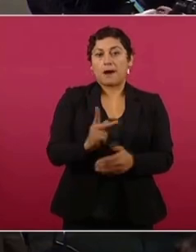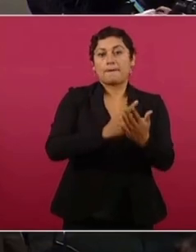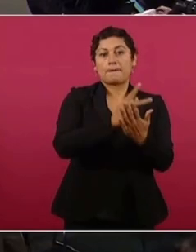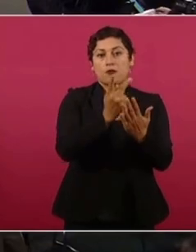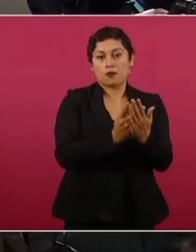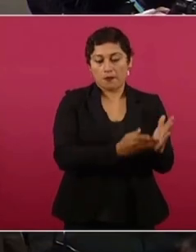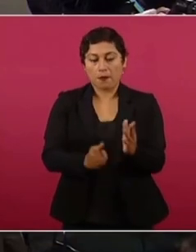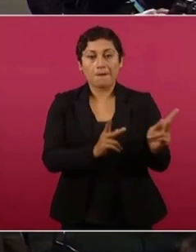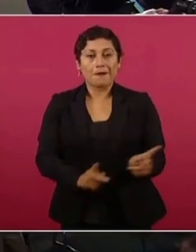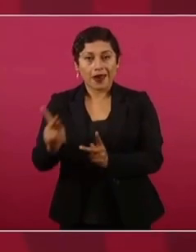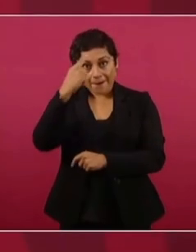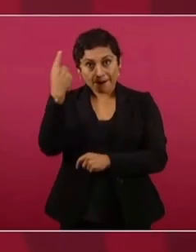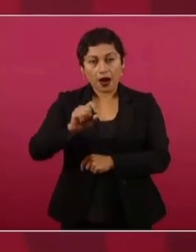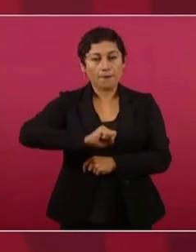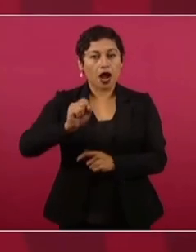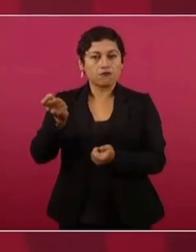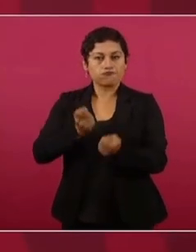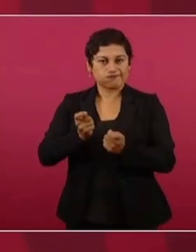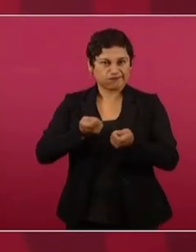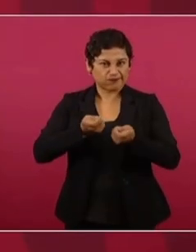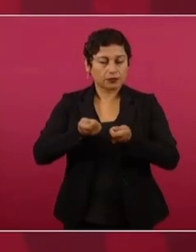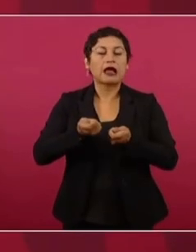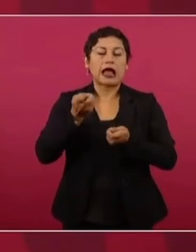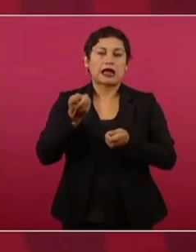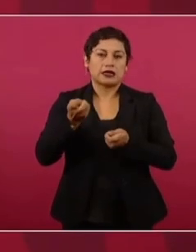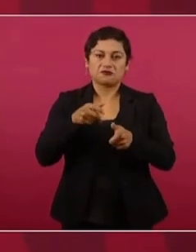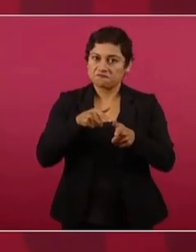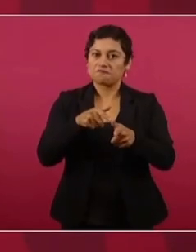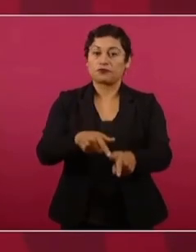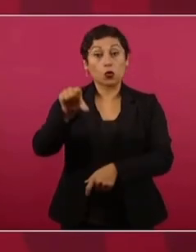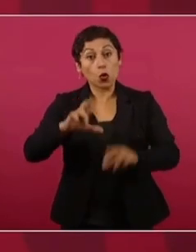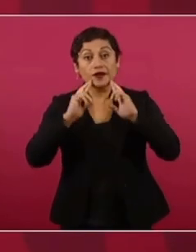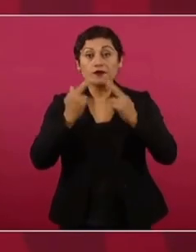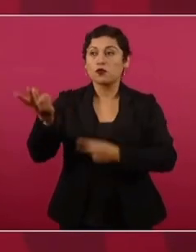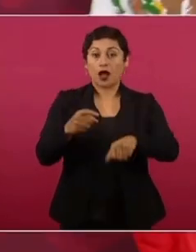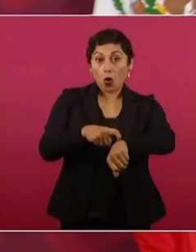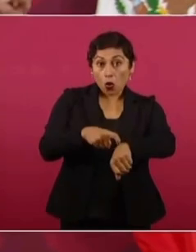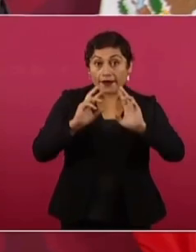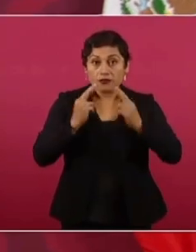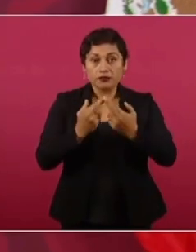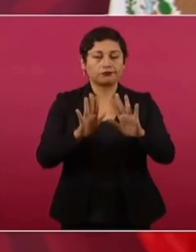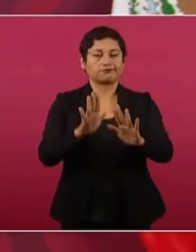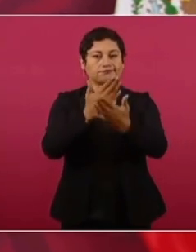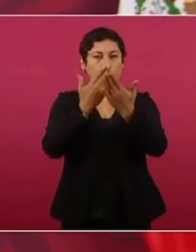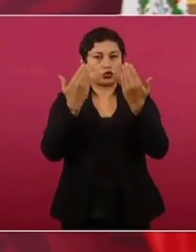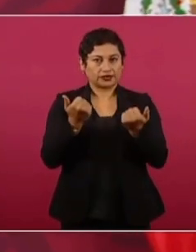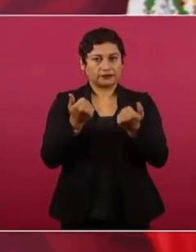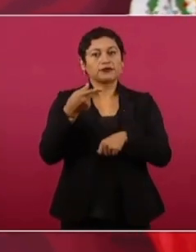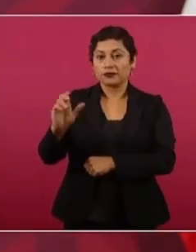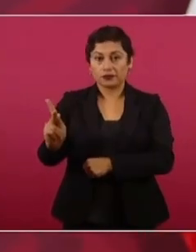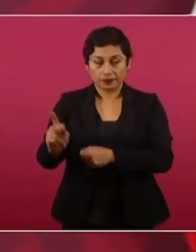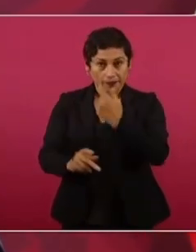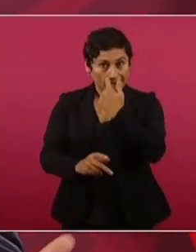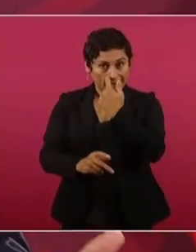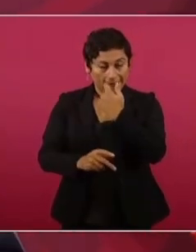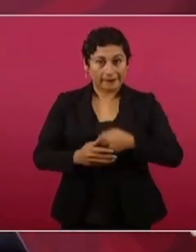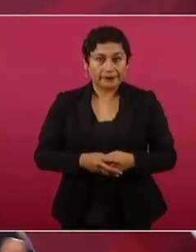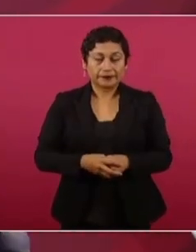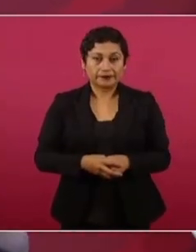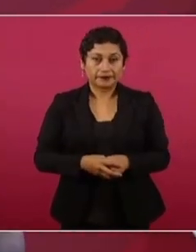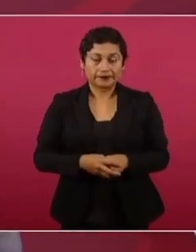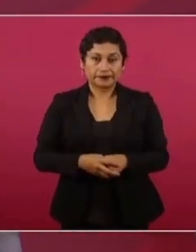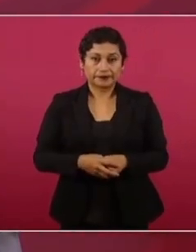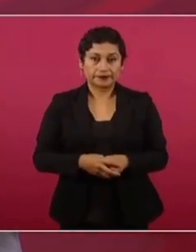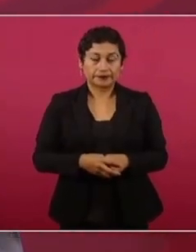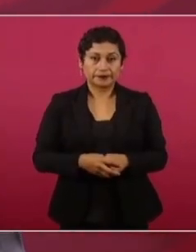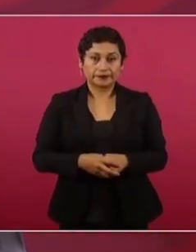antiinflación. Hoy, precisamente, tenemos reunión con productores, con distribuidores de alimentos. Va estar con ellos el secretario de Hacienda. Sigue